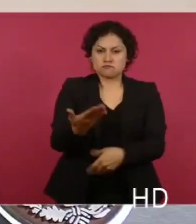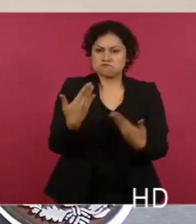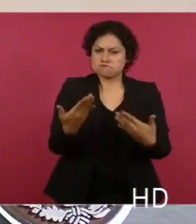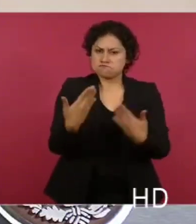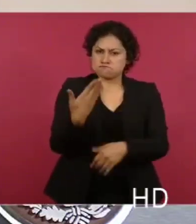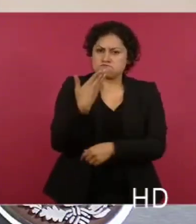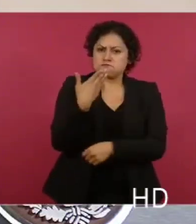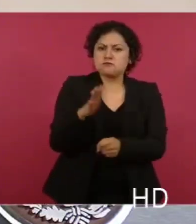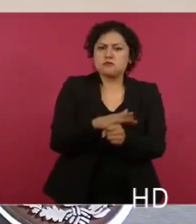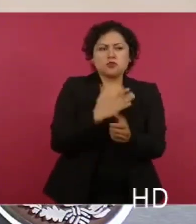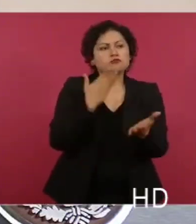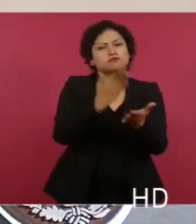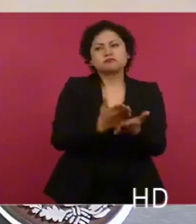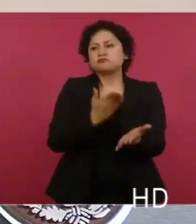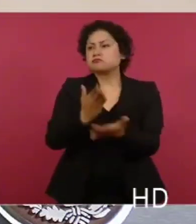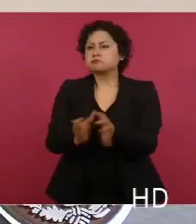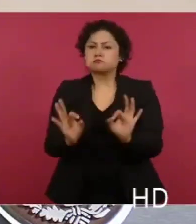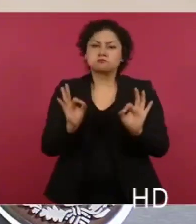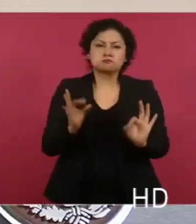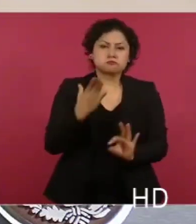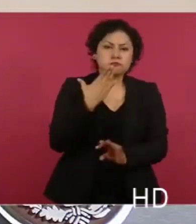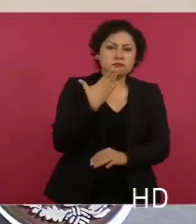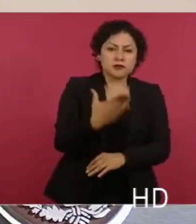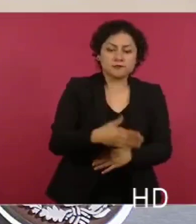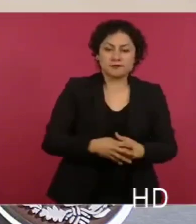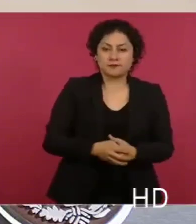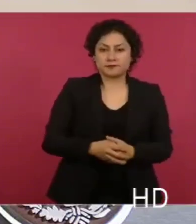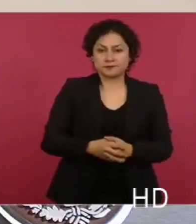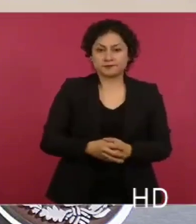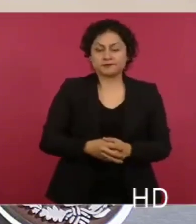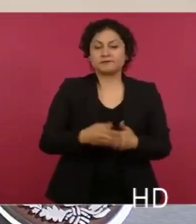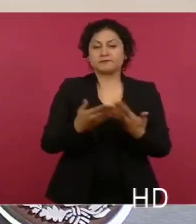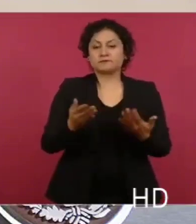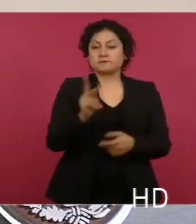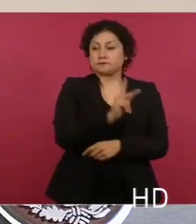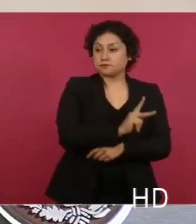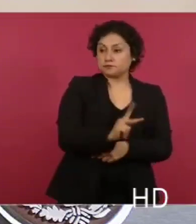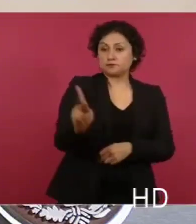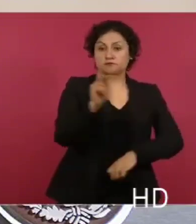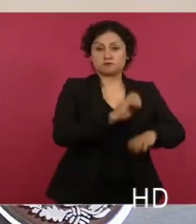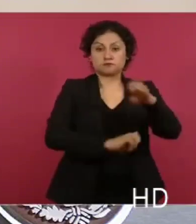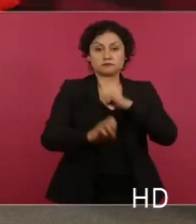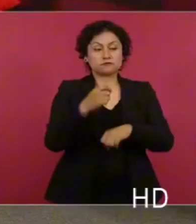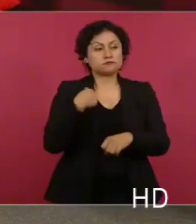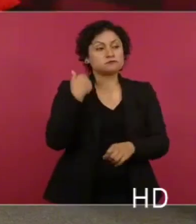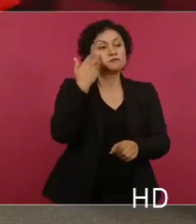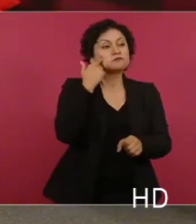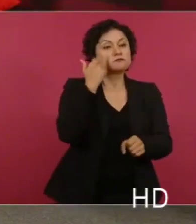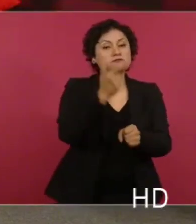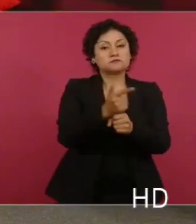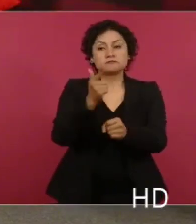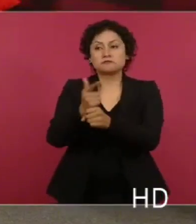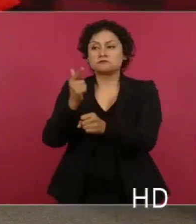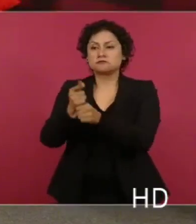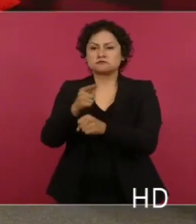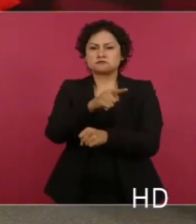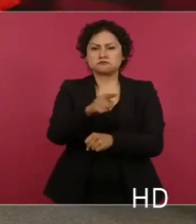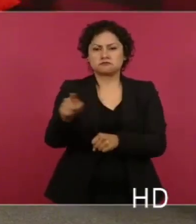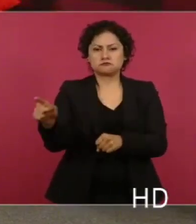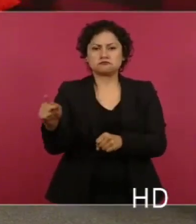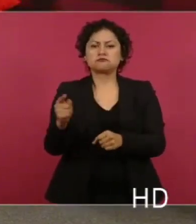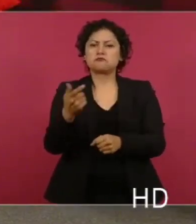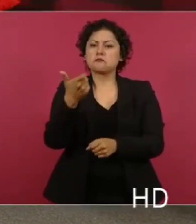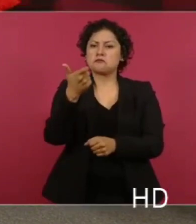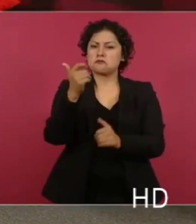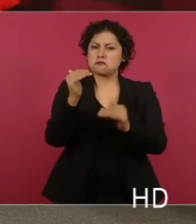en todas ellas no se presentó incidencia alguna. Todos los permisionarios monitoreados se ubicaron por debajo o igual de